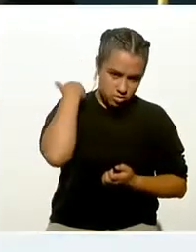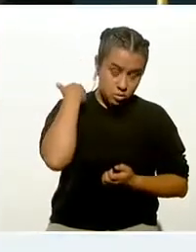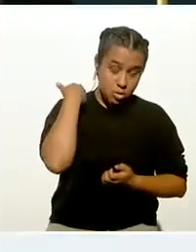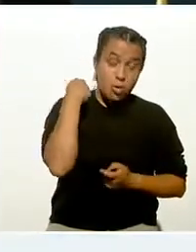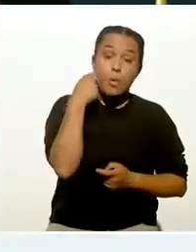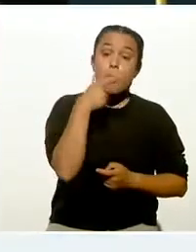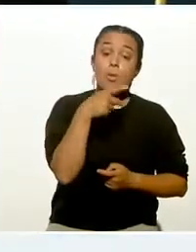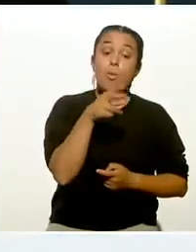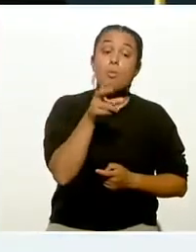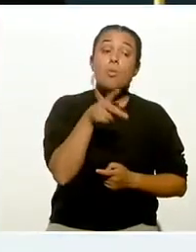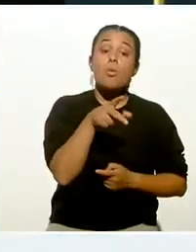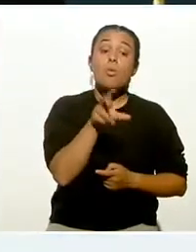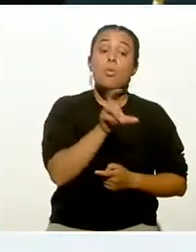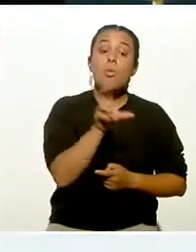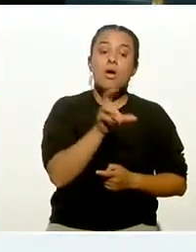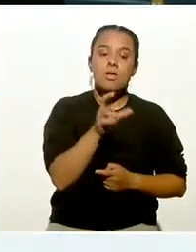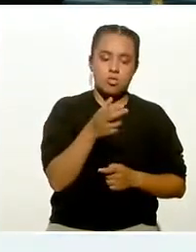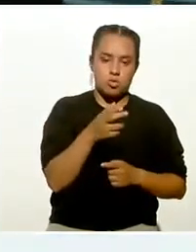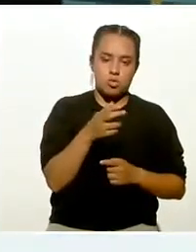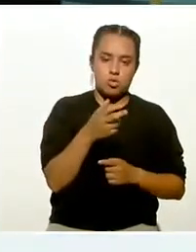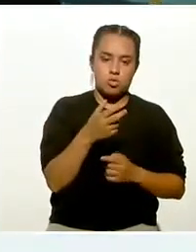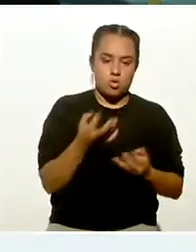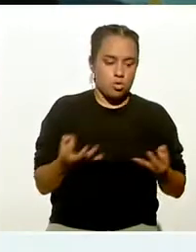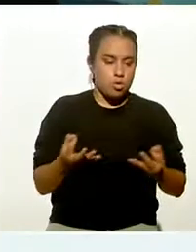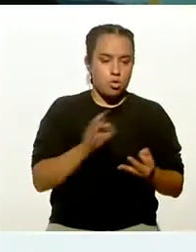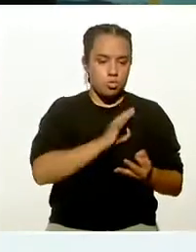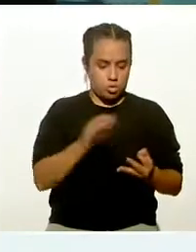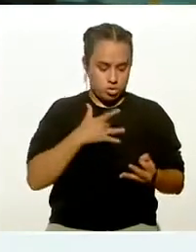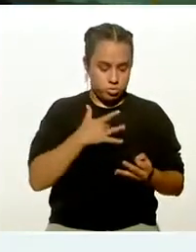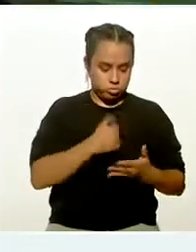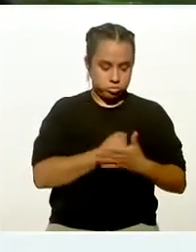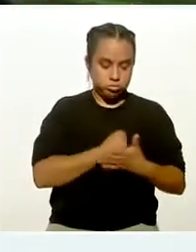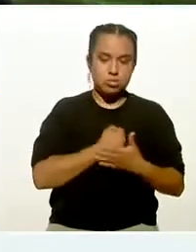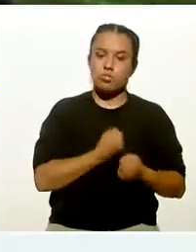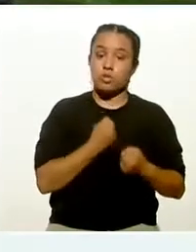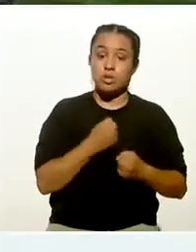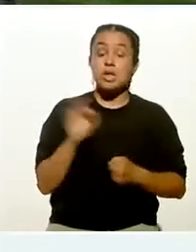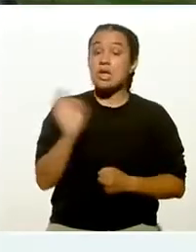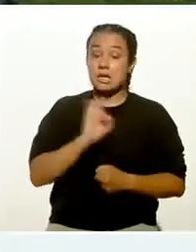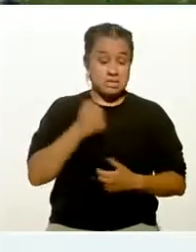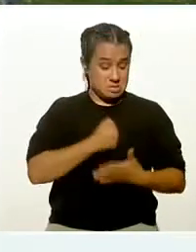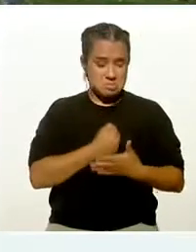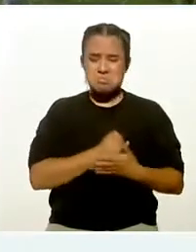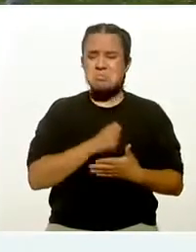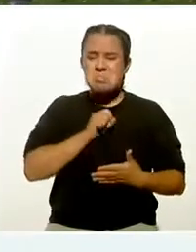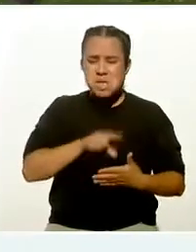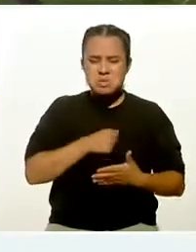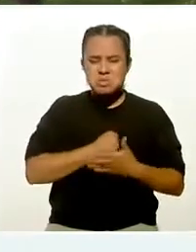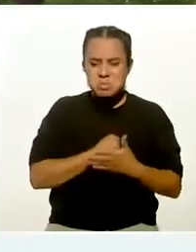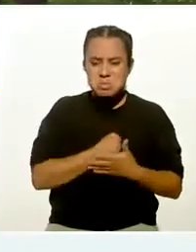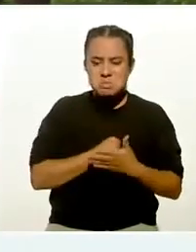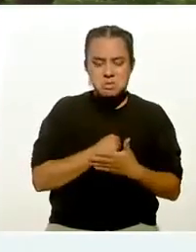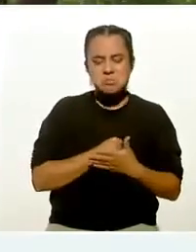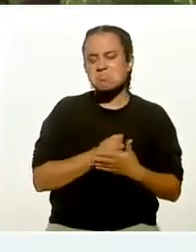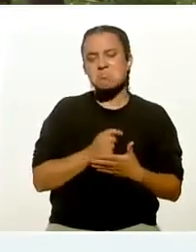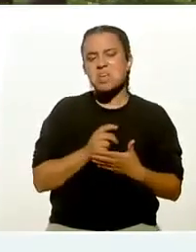el yoga eleva la frecuencia cardíaca. Mientras no eleve la frecuencia cardíaca, son ejercicios